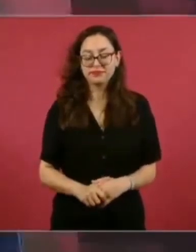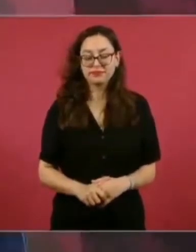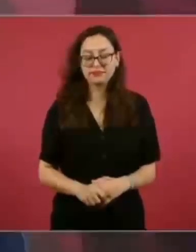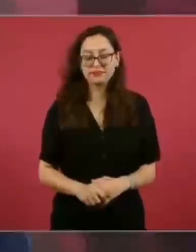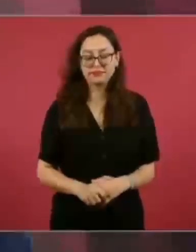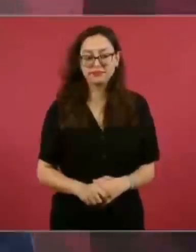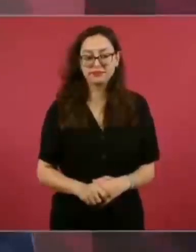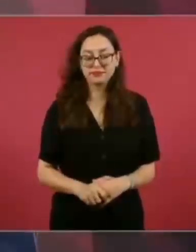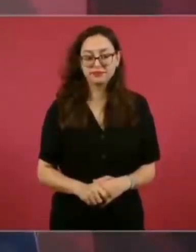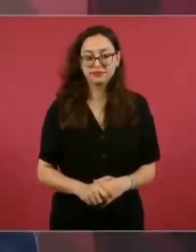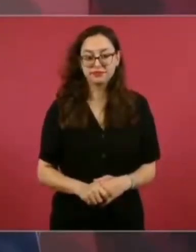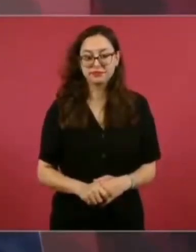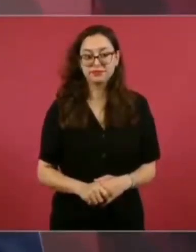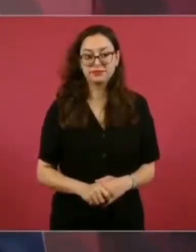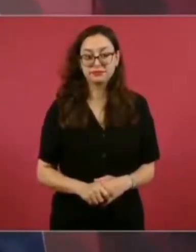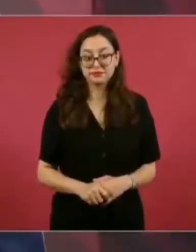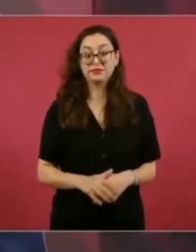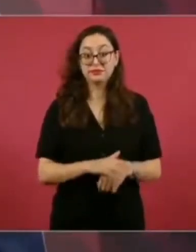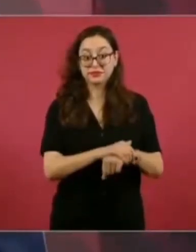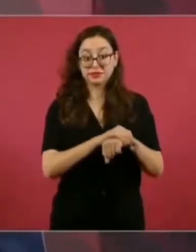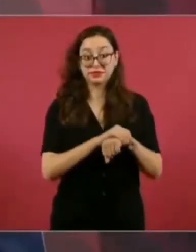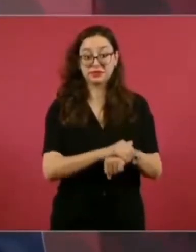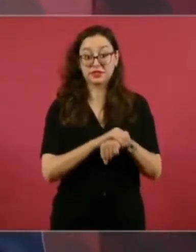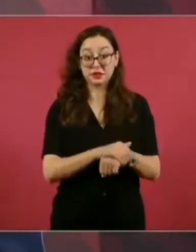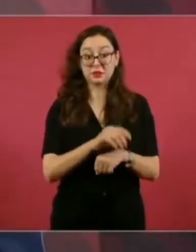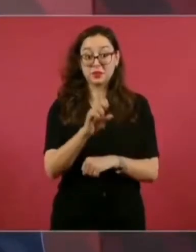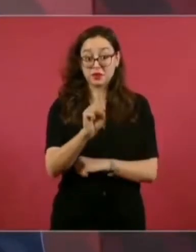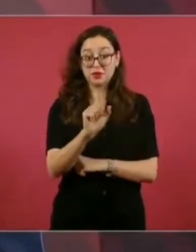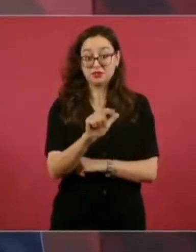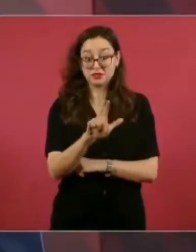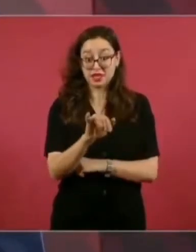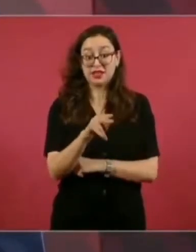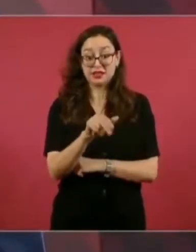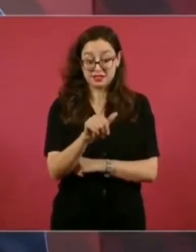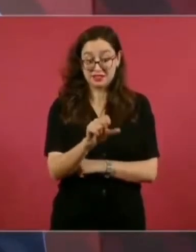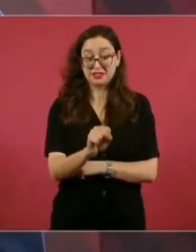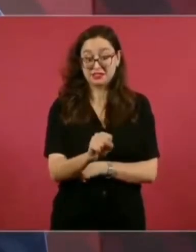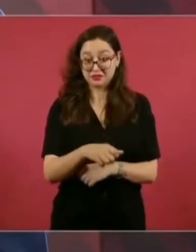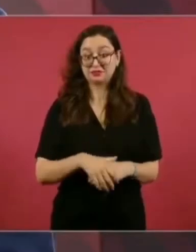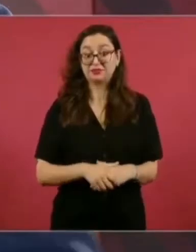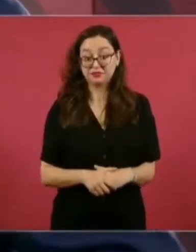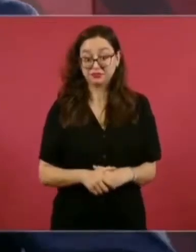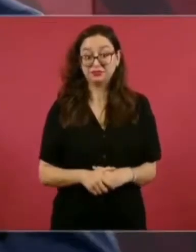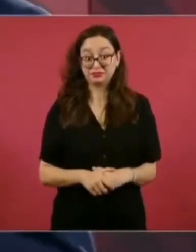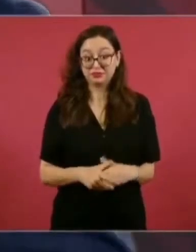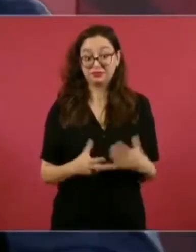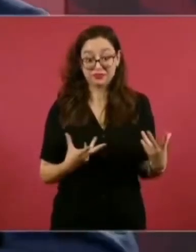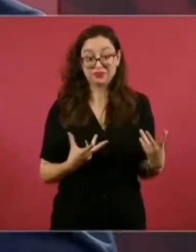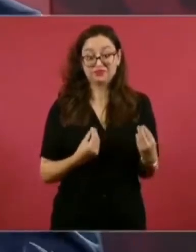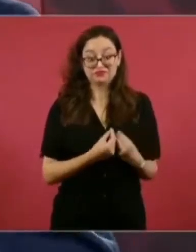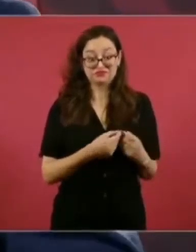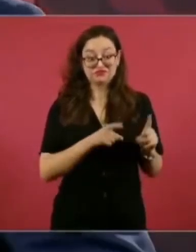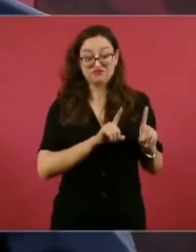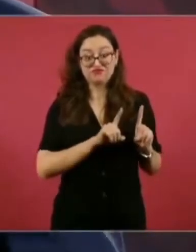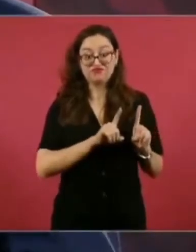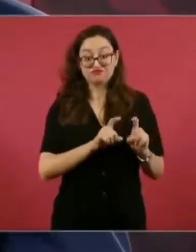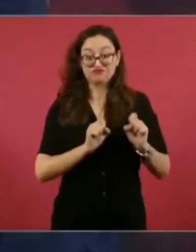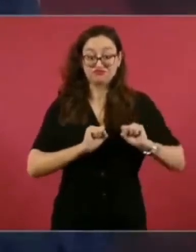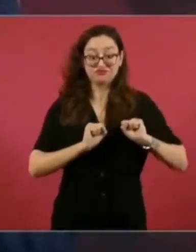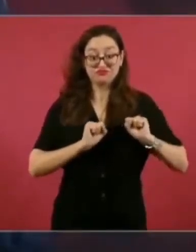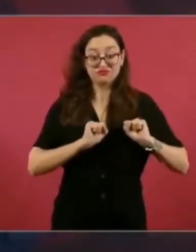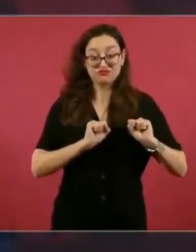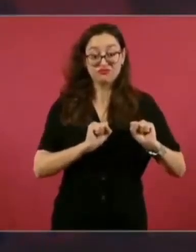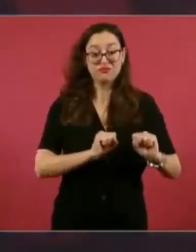calumniador, amigo de Carlos Salinas, sí, que salía a correr con él, aquí estuvo de corresponsal.